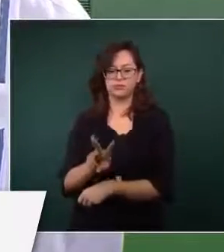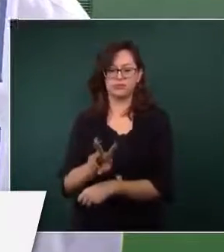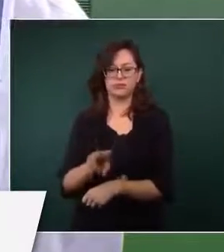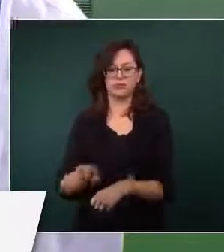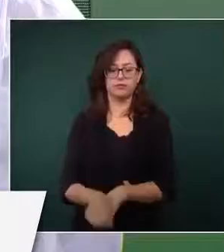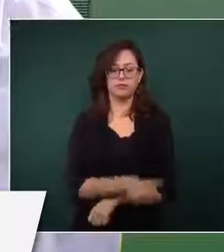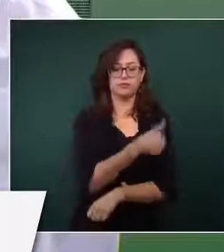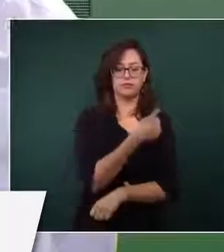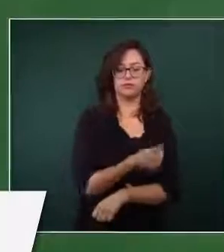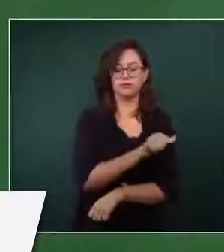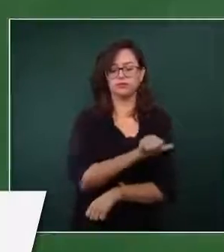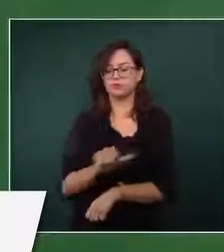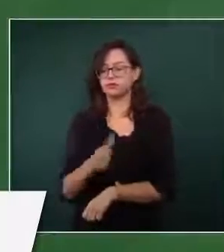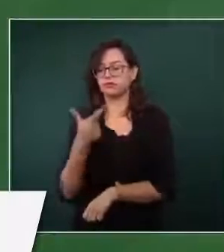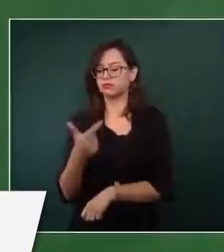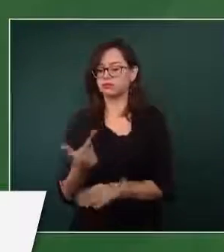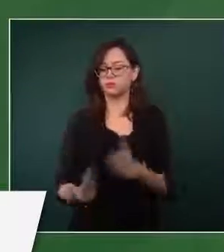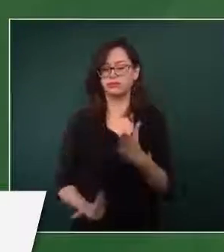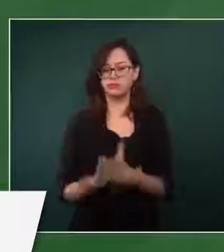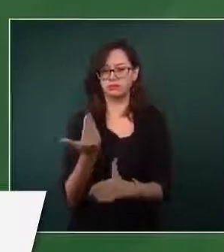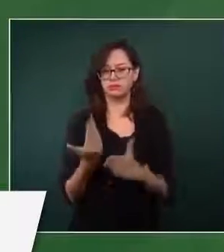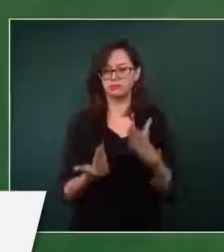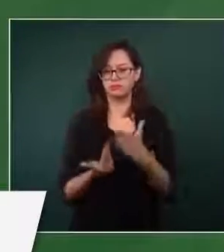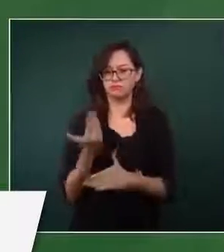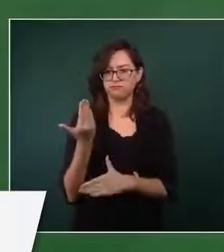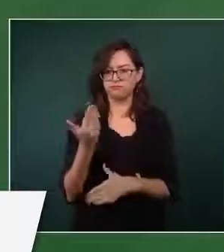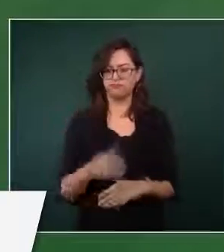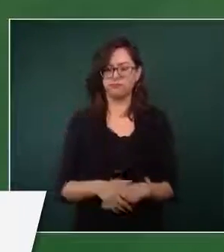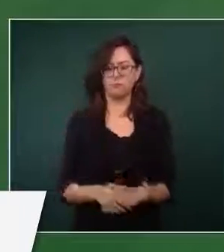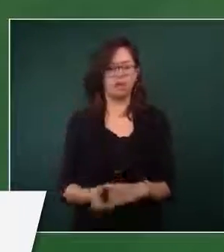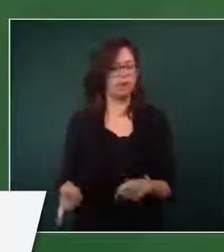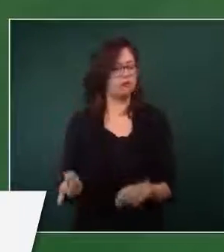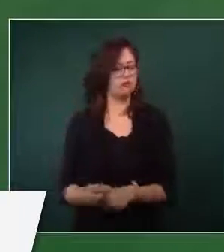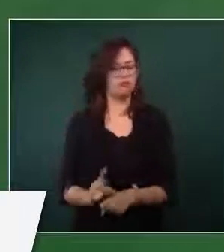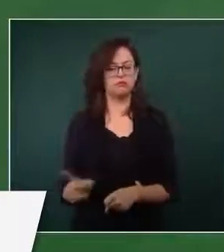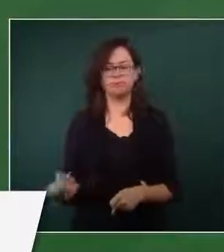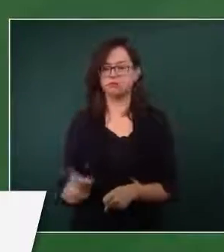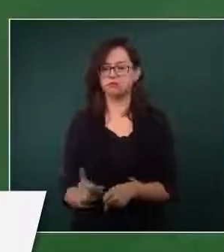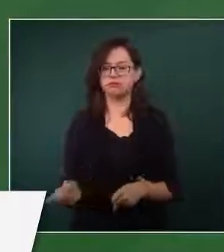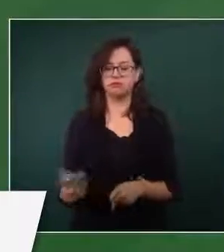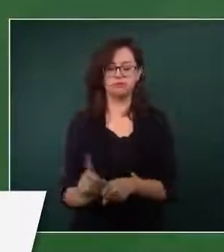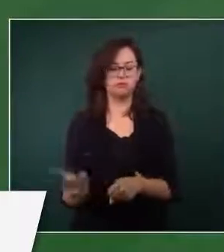de seis a siete de la mañana, todos los días.